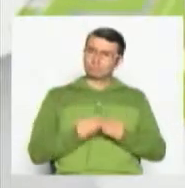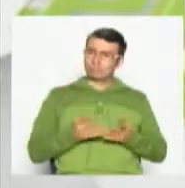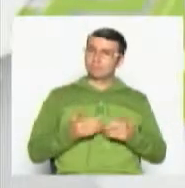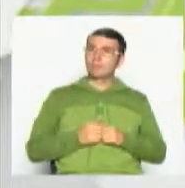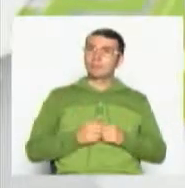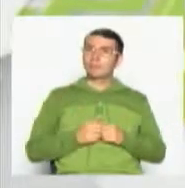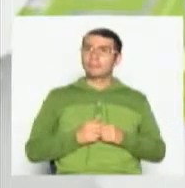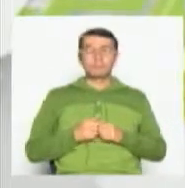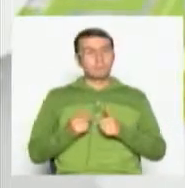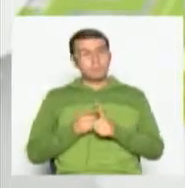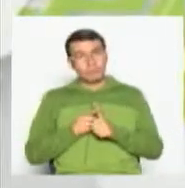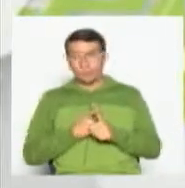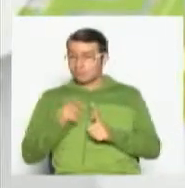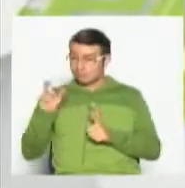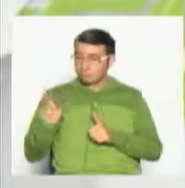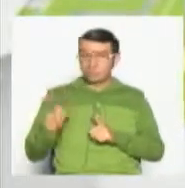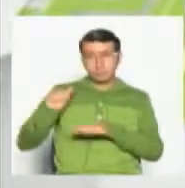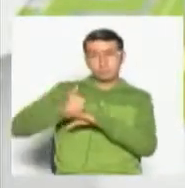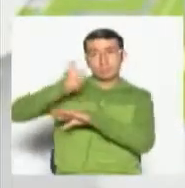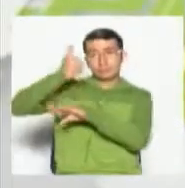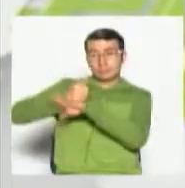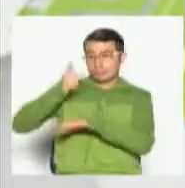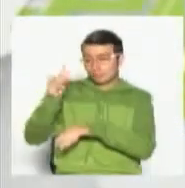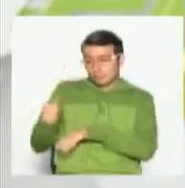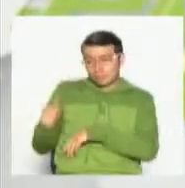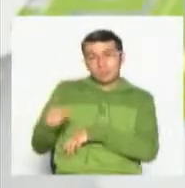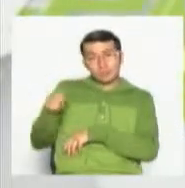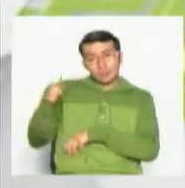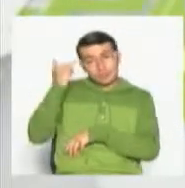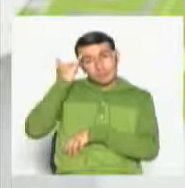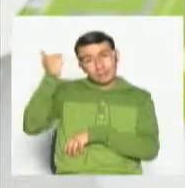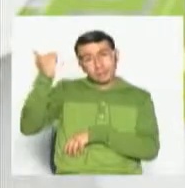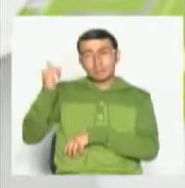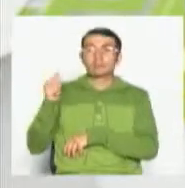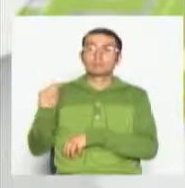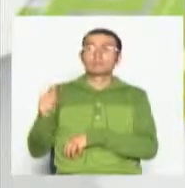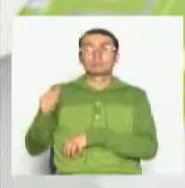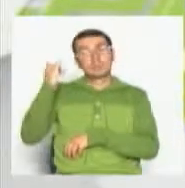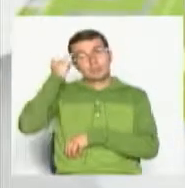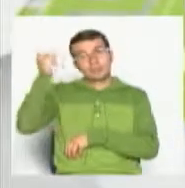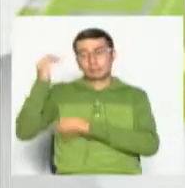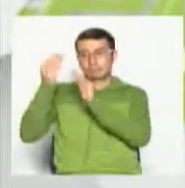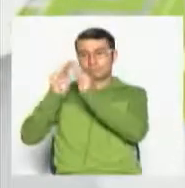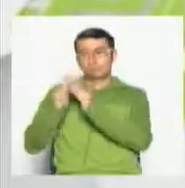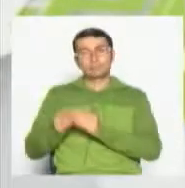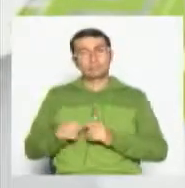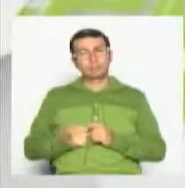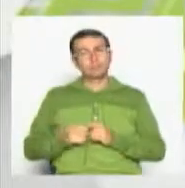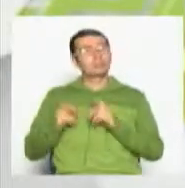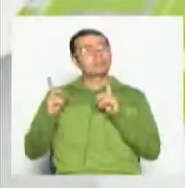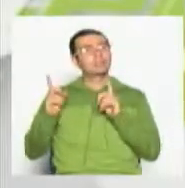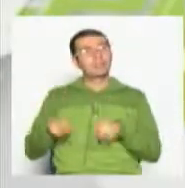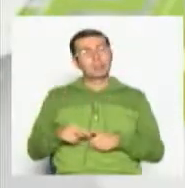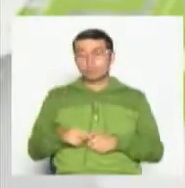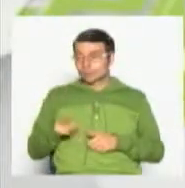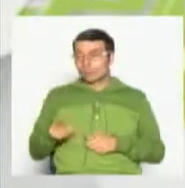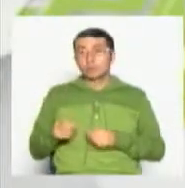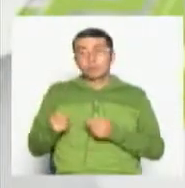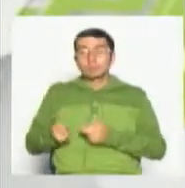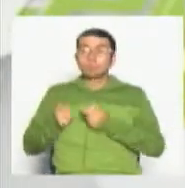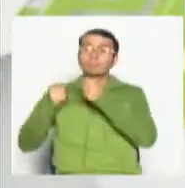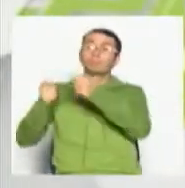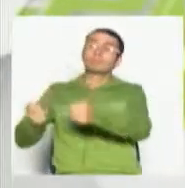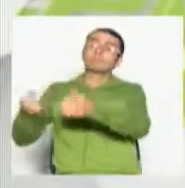una de ellas es el realizador o productor mismo cuando se trata de una idea original. También puede darse por encargo